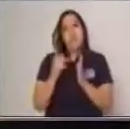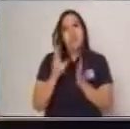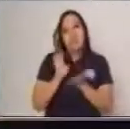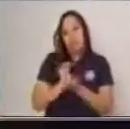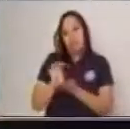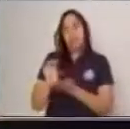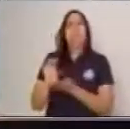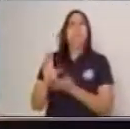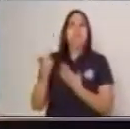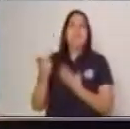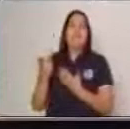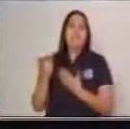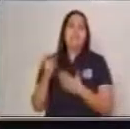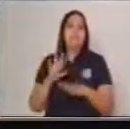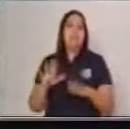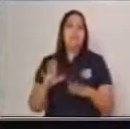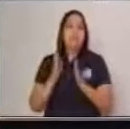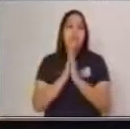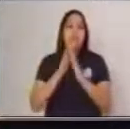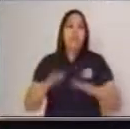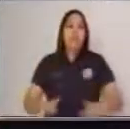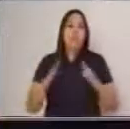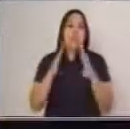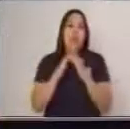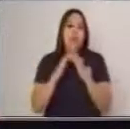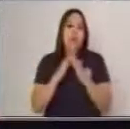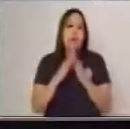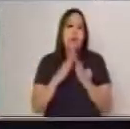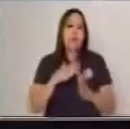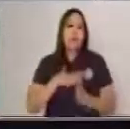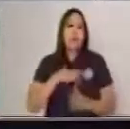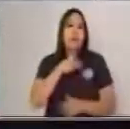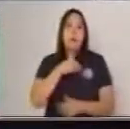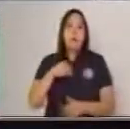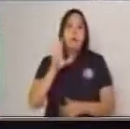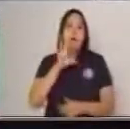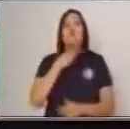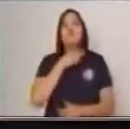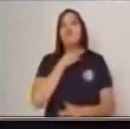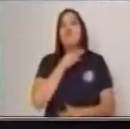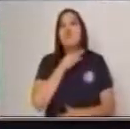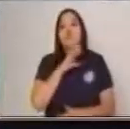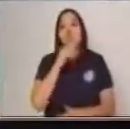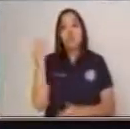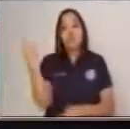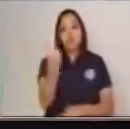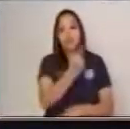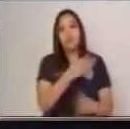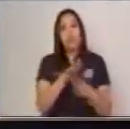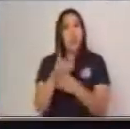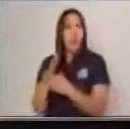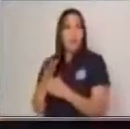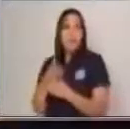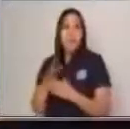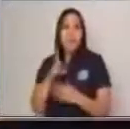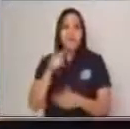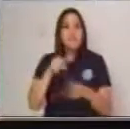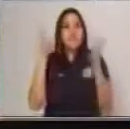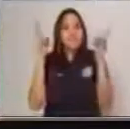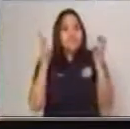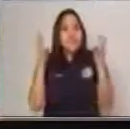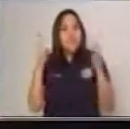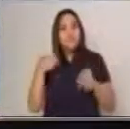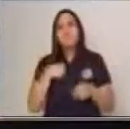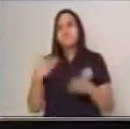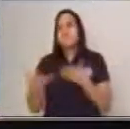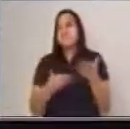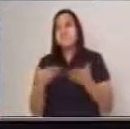y por favor, quédate en casa. Soy Manuel Martínez y fue un gusto haber compartido con cada uno de ustedes este tema que les